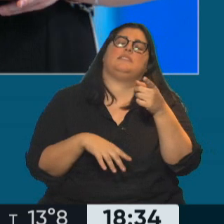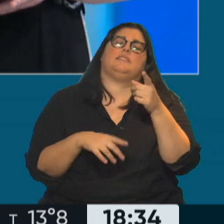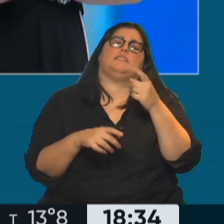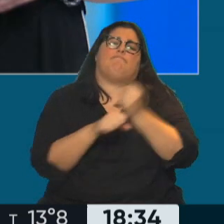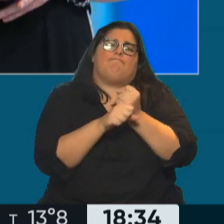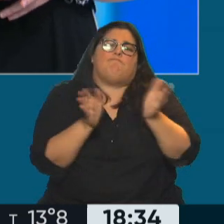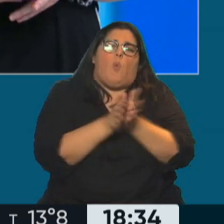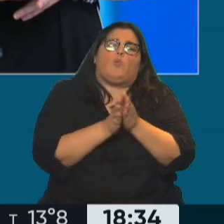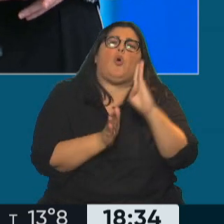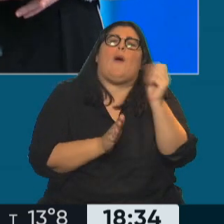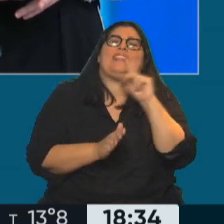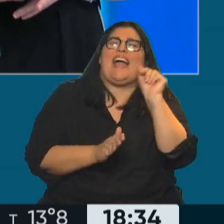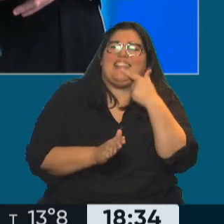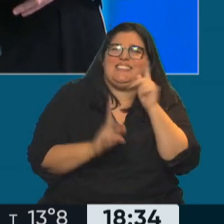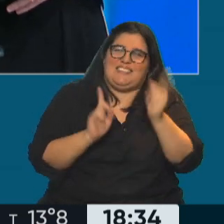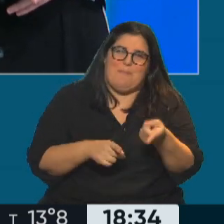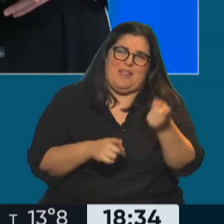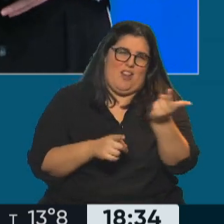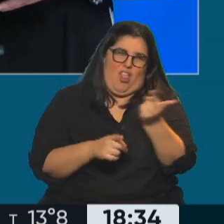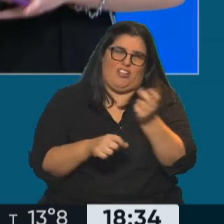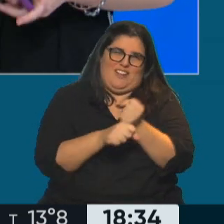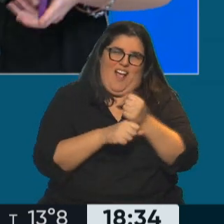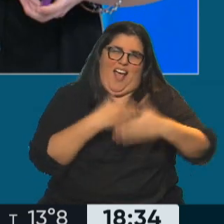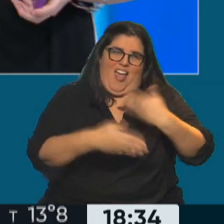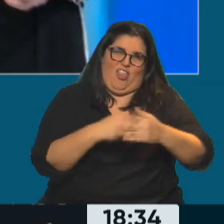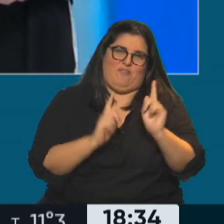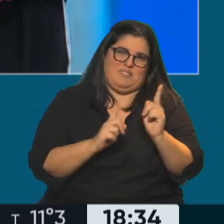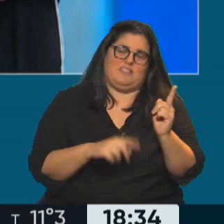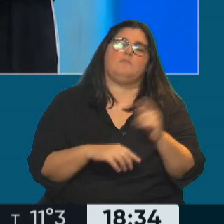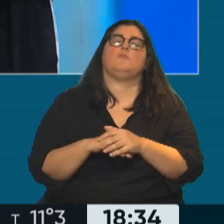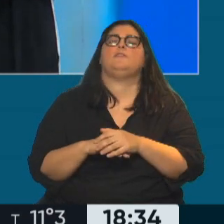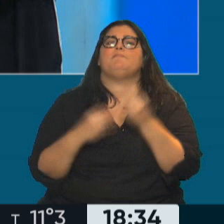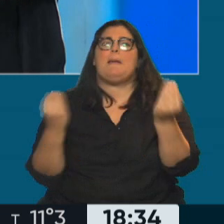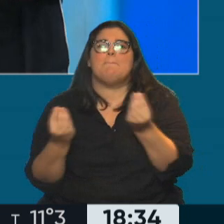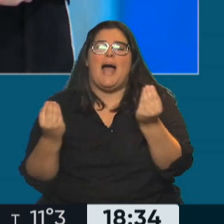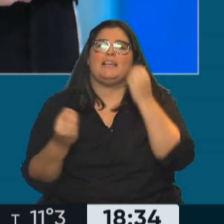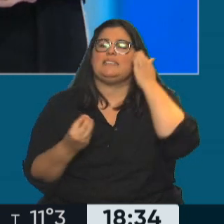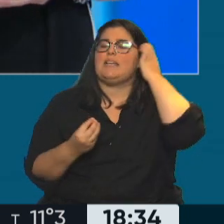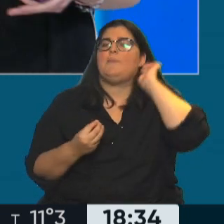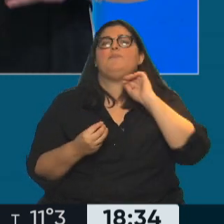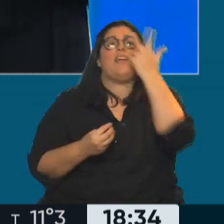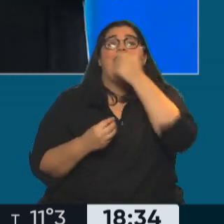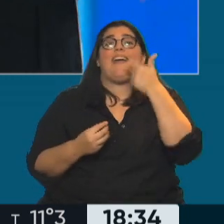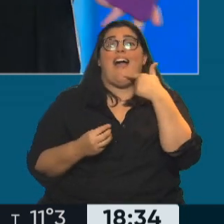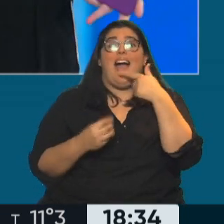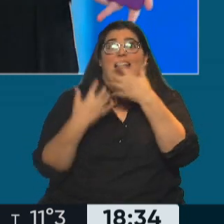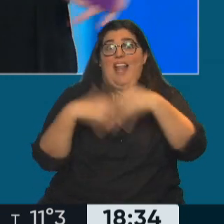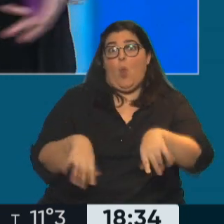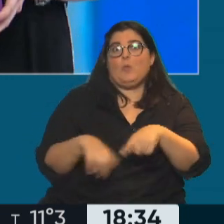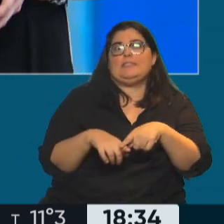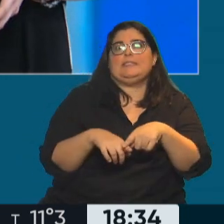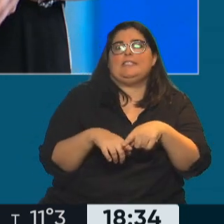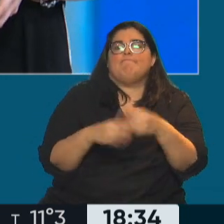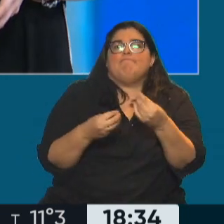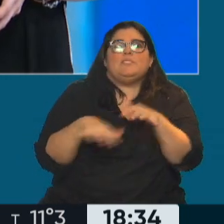trabajando con ella. Había venido trabajando con ella, exactamente. A ver, ¿qué es lo que pasa? Han, bueno, a un día antes